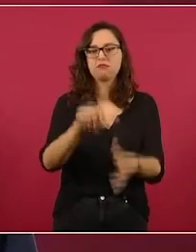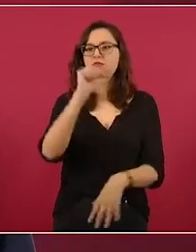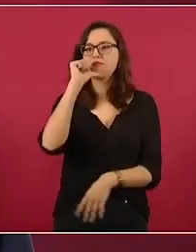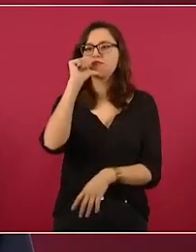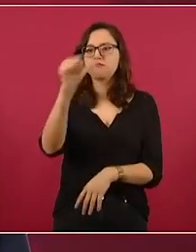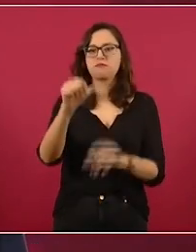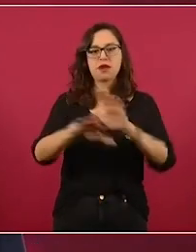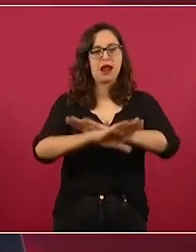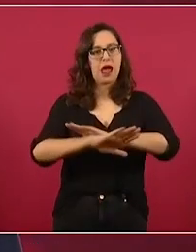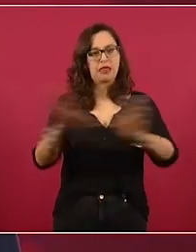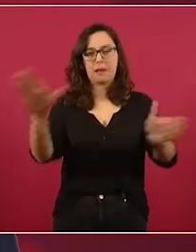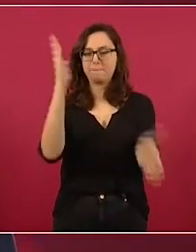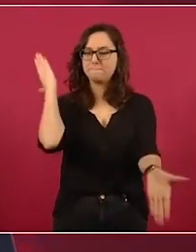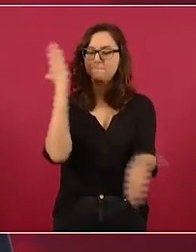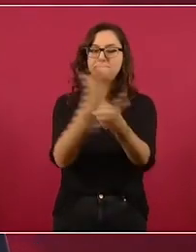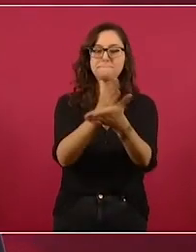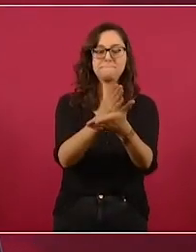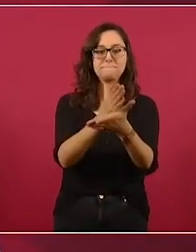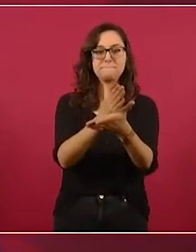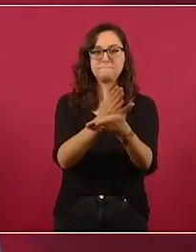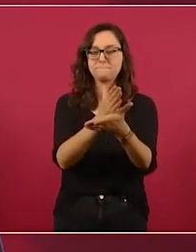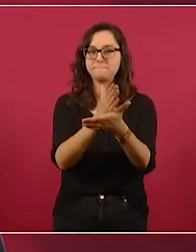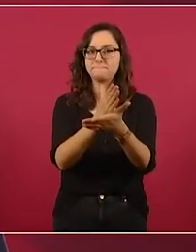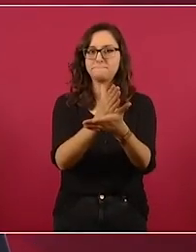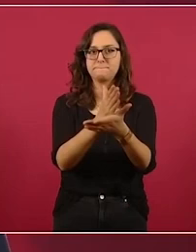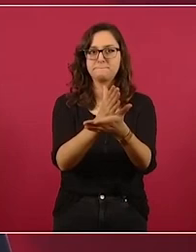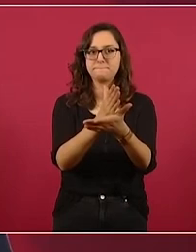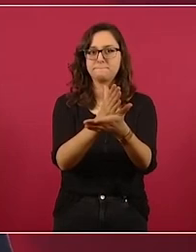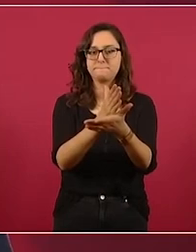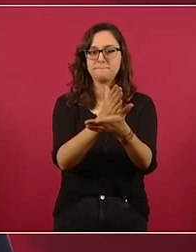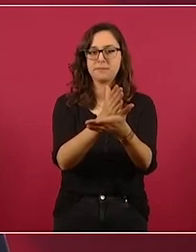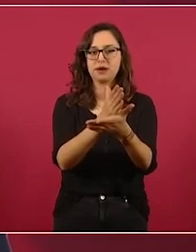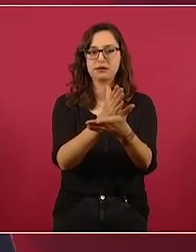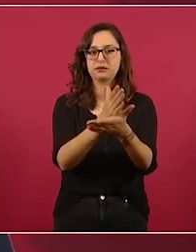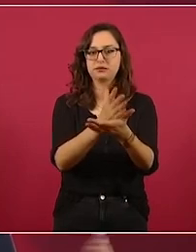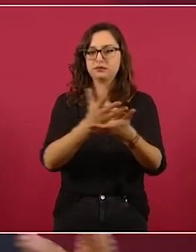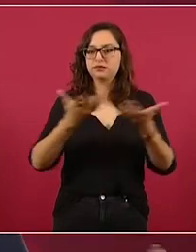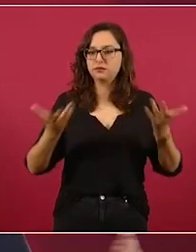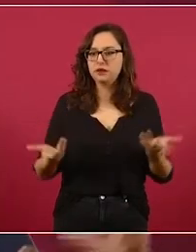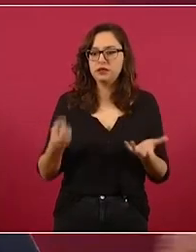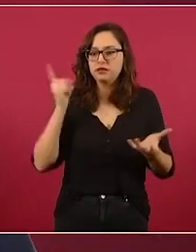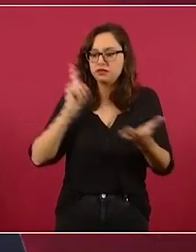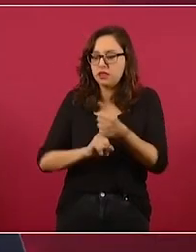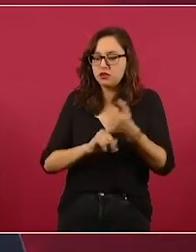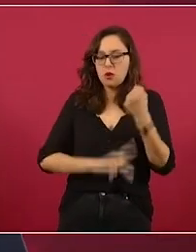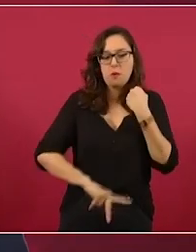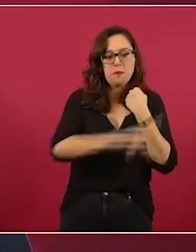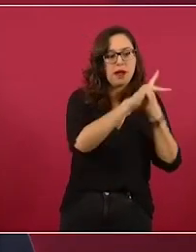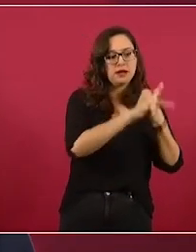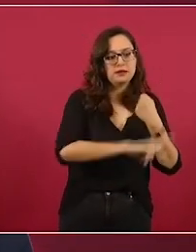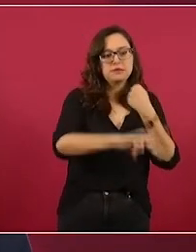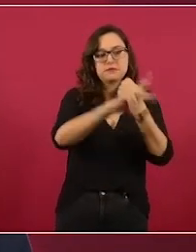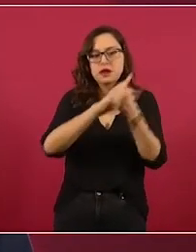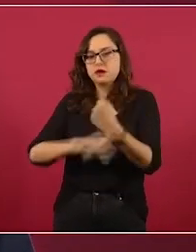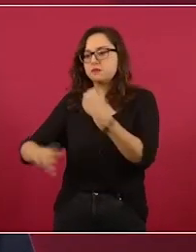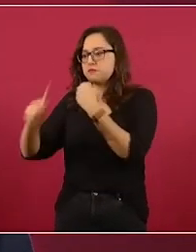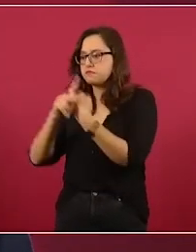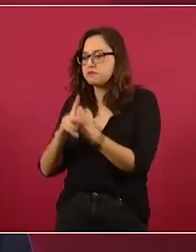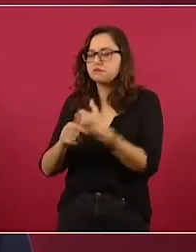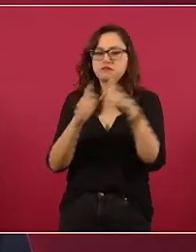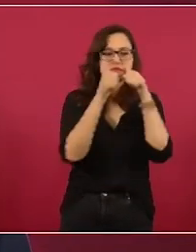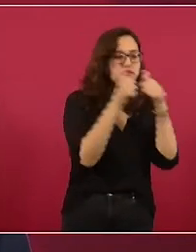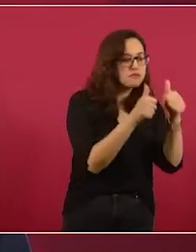el mundo se dediquen a apoyar a sus pueblos, sobre todo a la gente que está